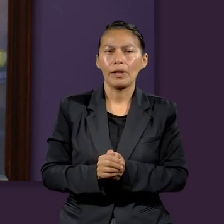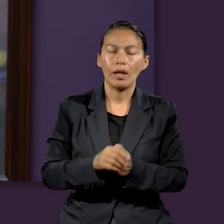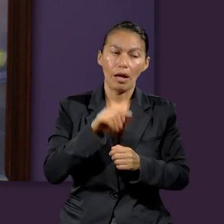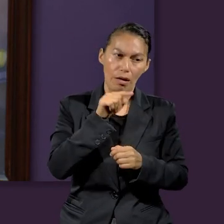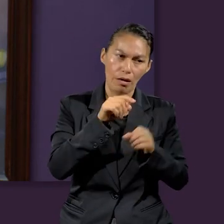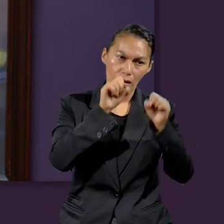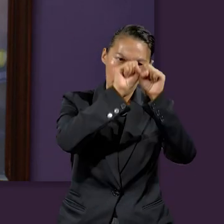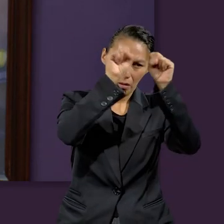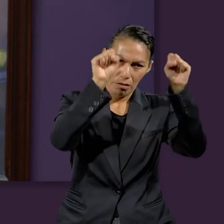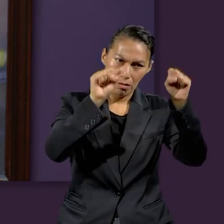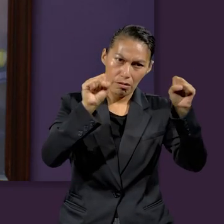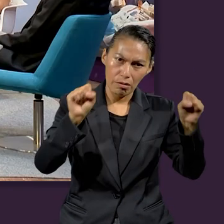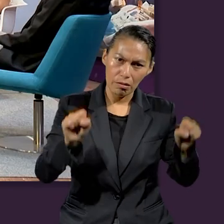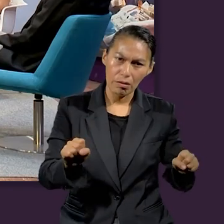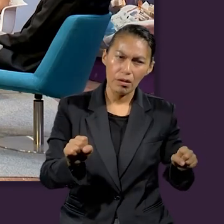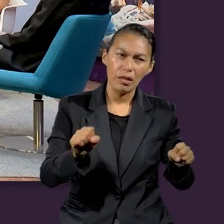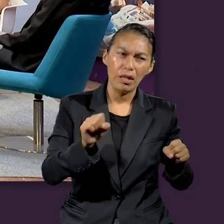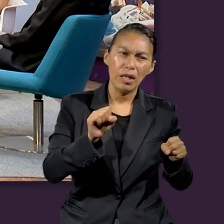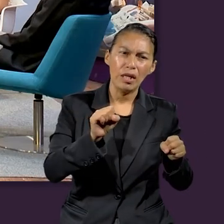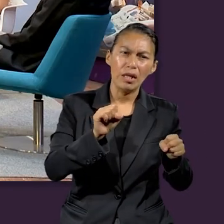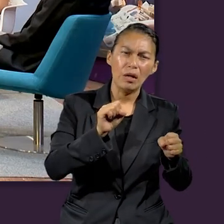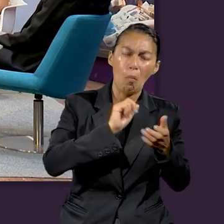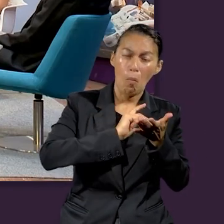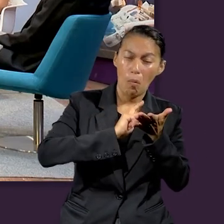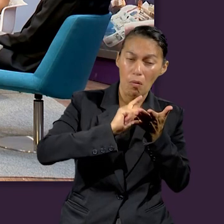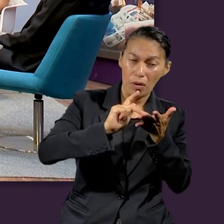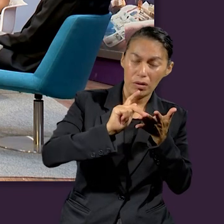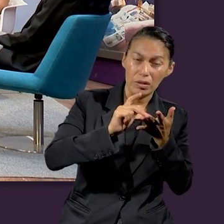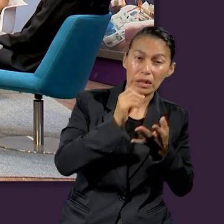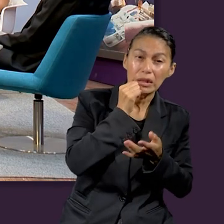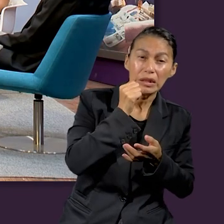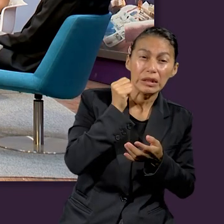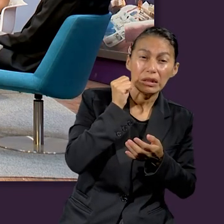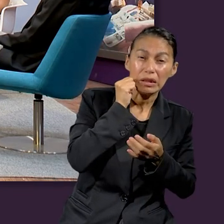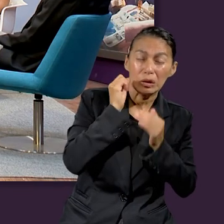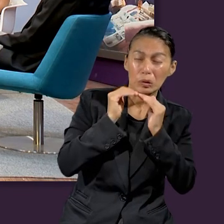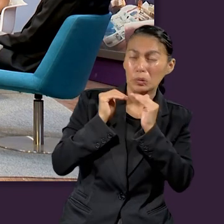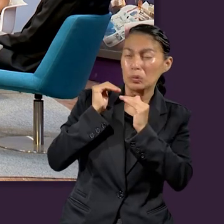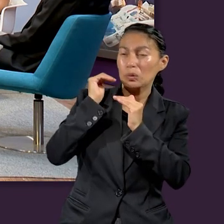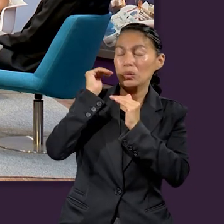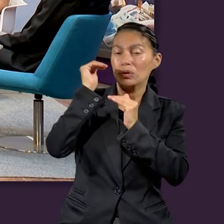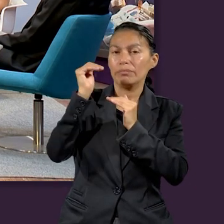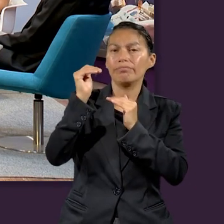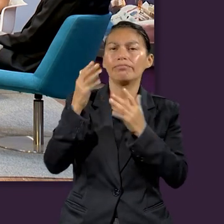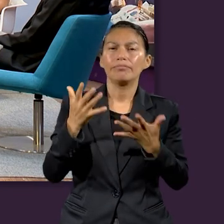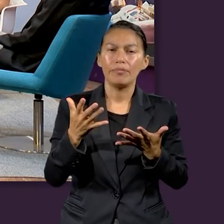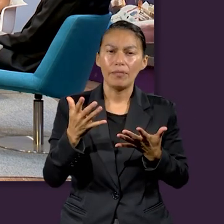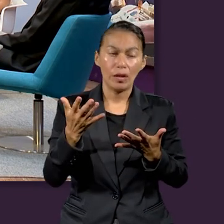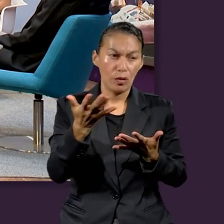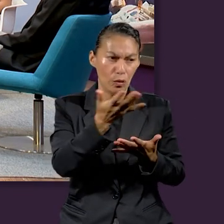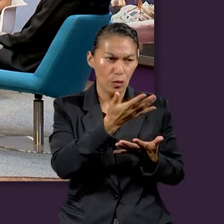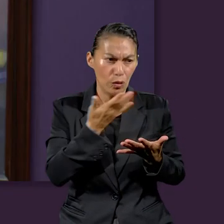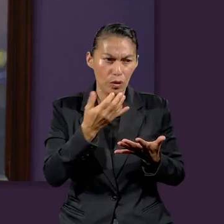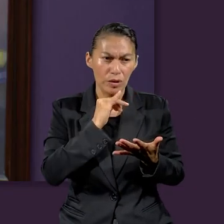para la purificación del santuario, el sumo sacerdote, junto con todo el pueblo de Israel,